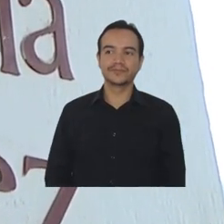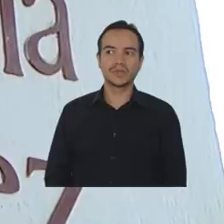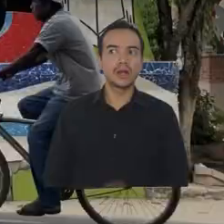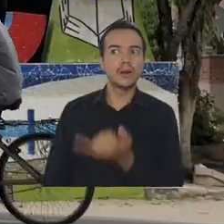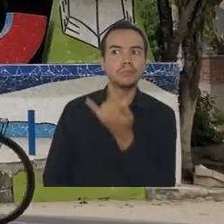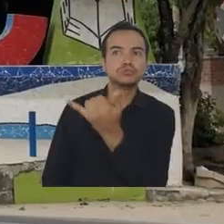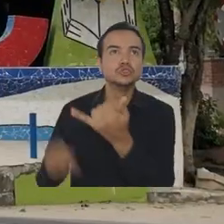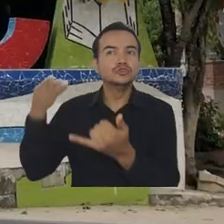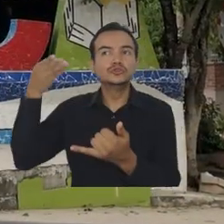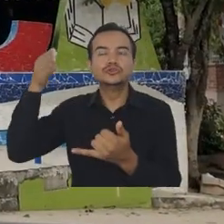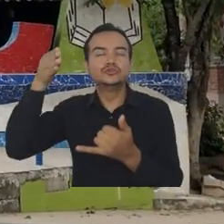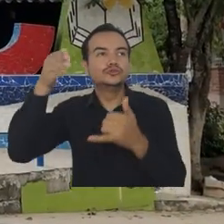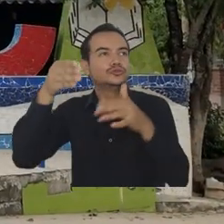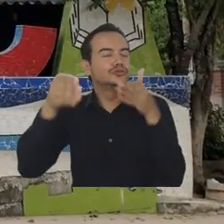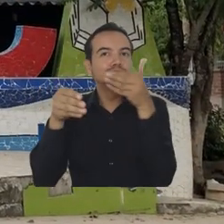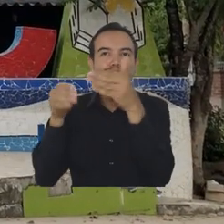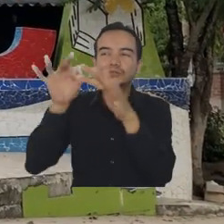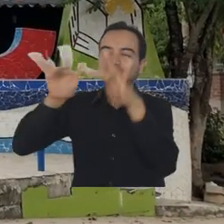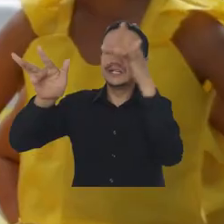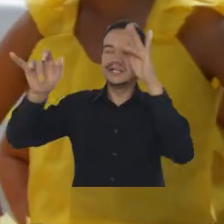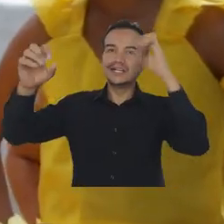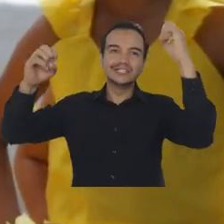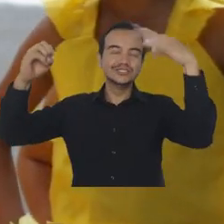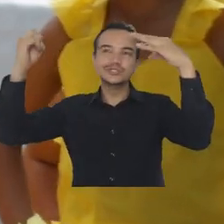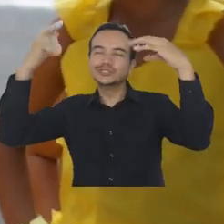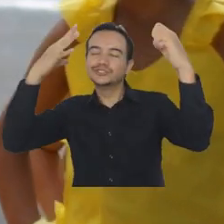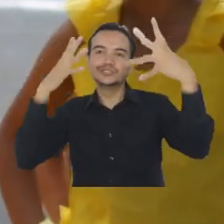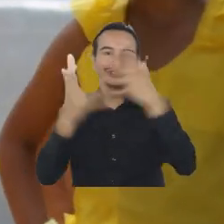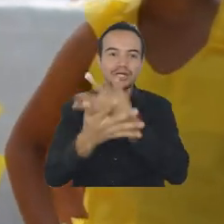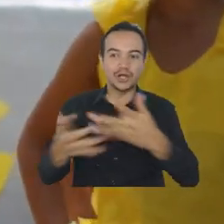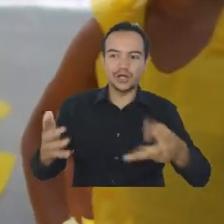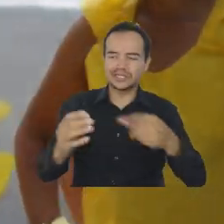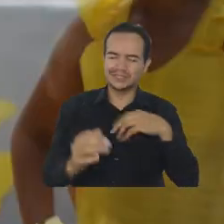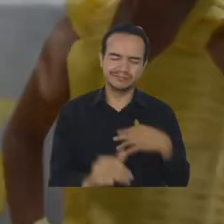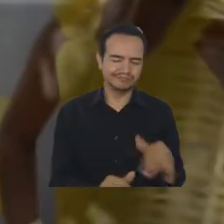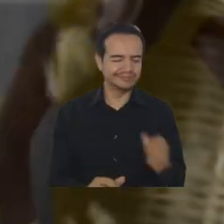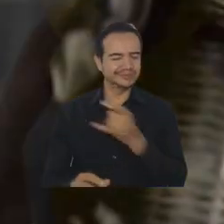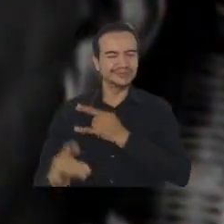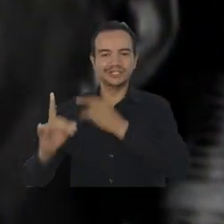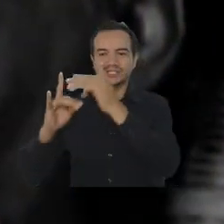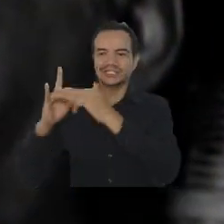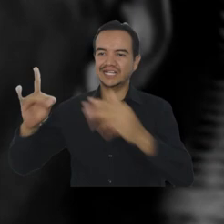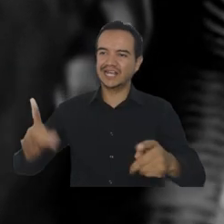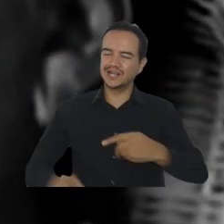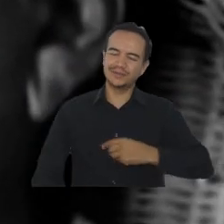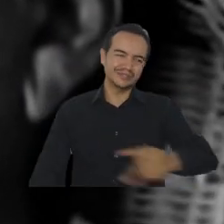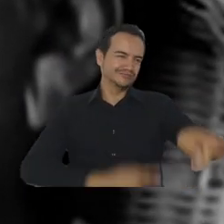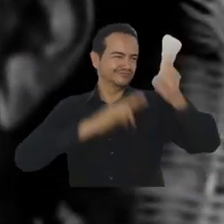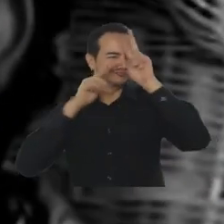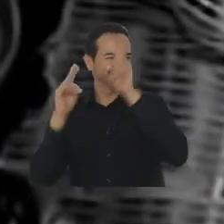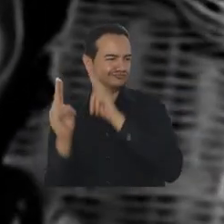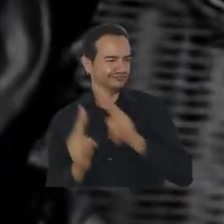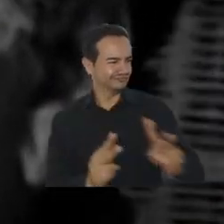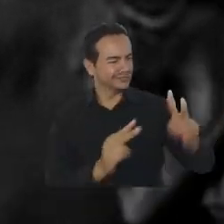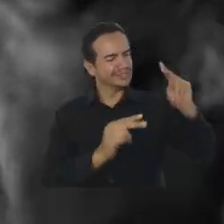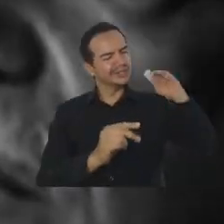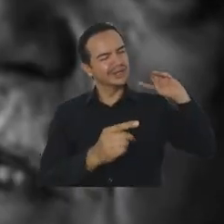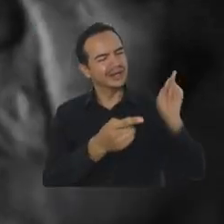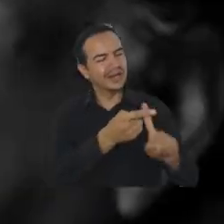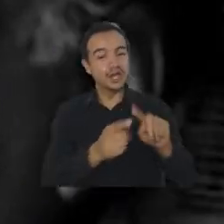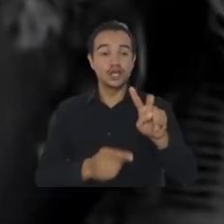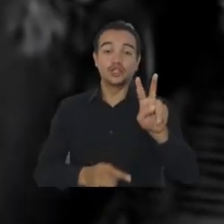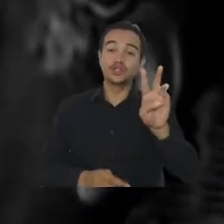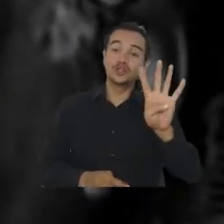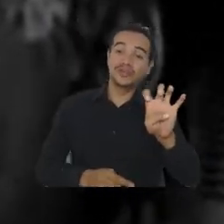colores y pescaditos dorados, la Universidad de Magdalena celebró los 96 años del natalicio del escritor cataquero